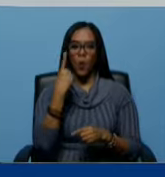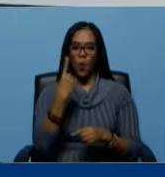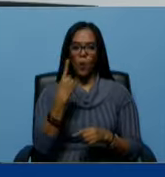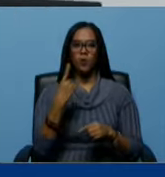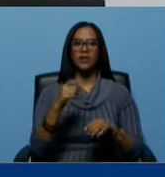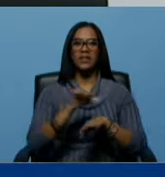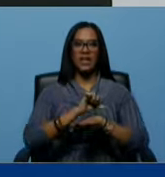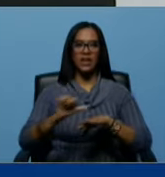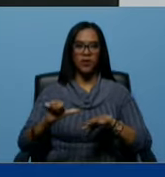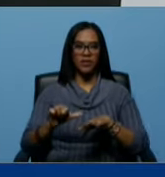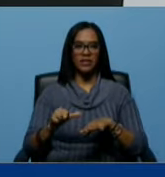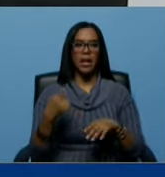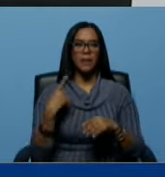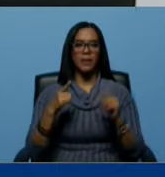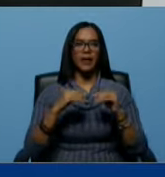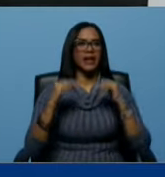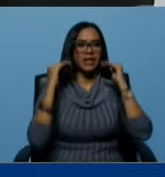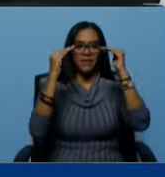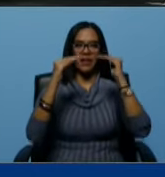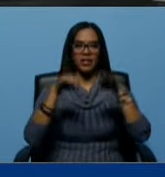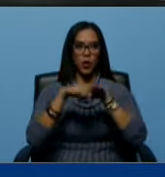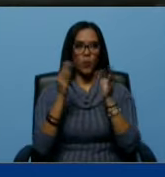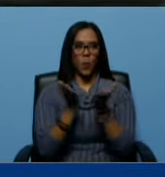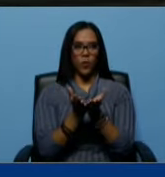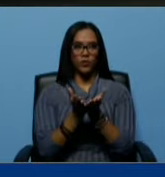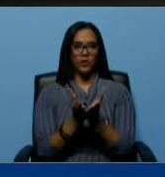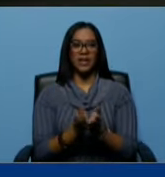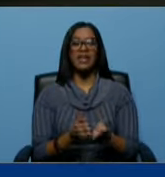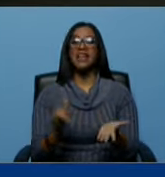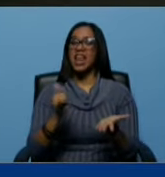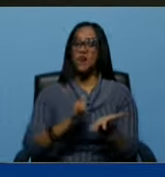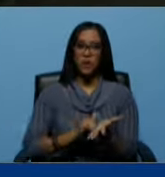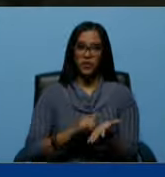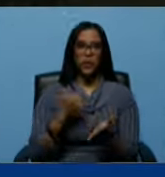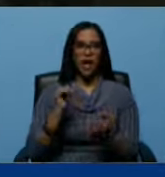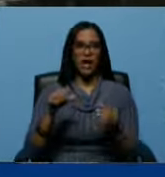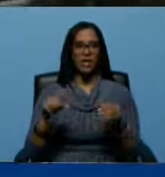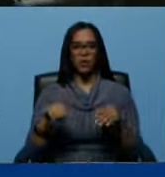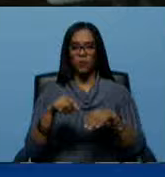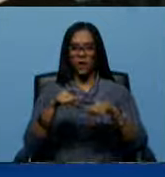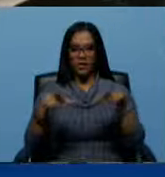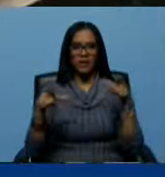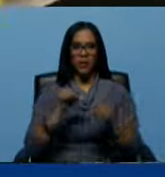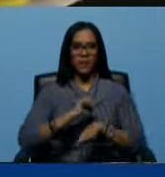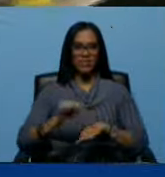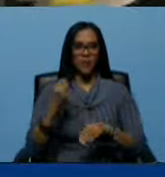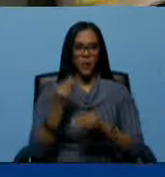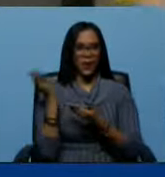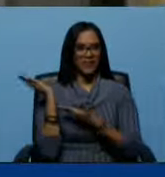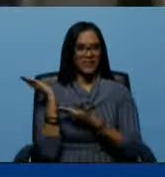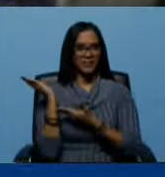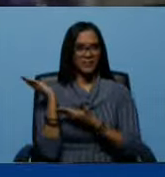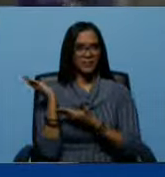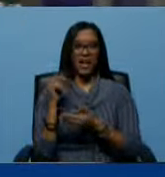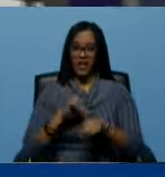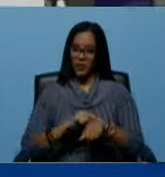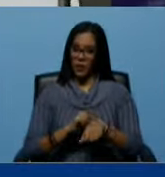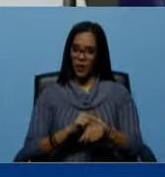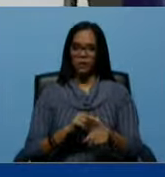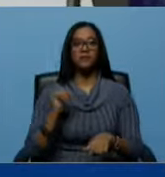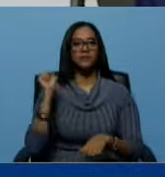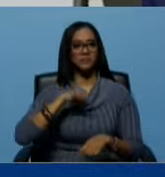de primer nivel del mundo. Ni en Nueva York hay un quirófano como este. Ah, doctora. Así mismo es.